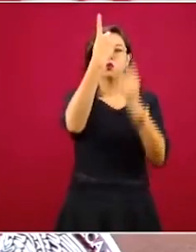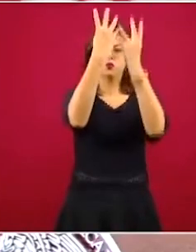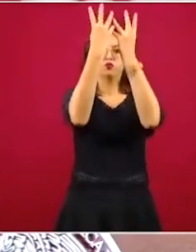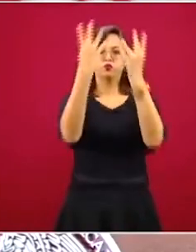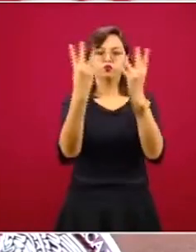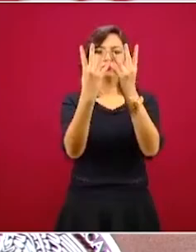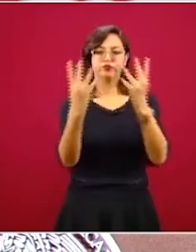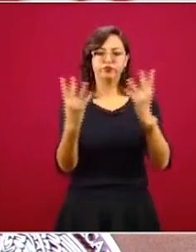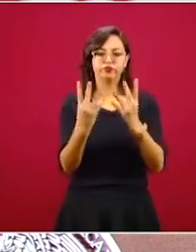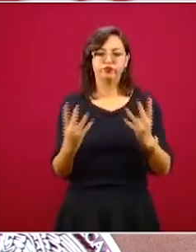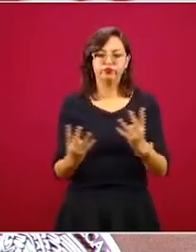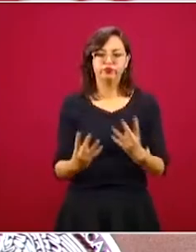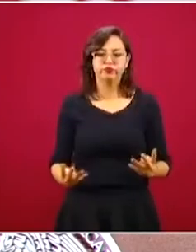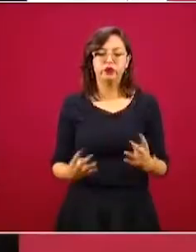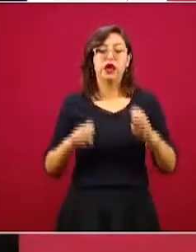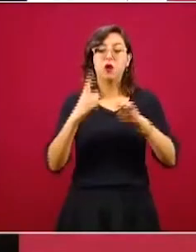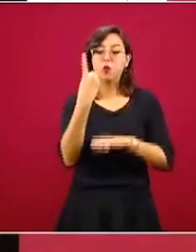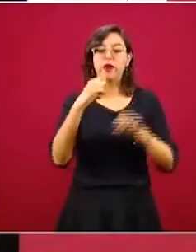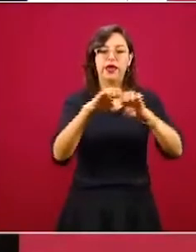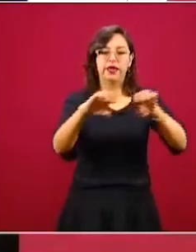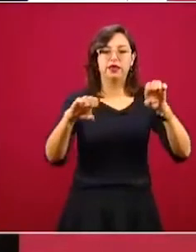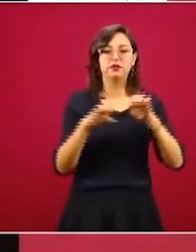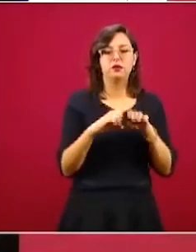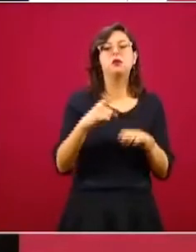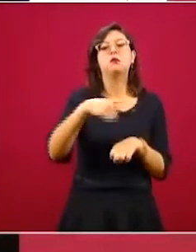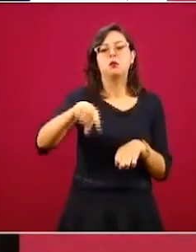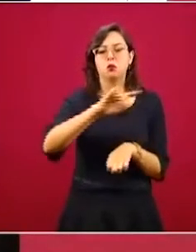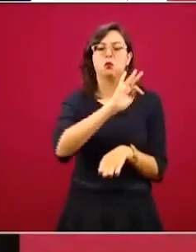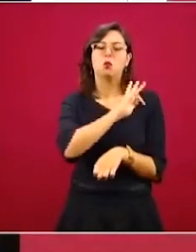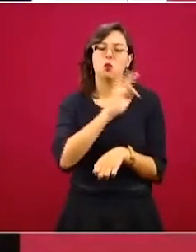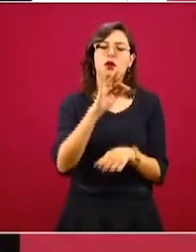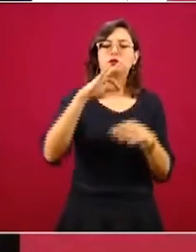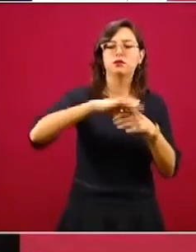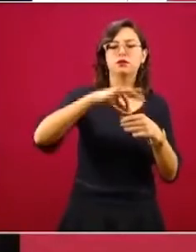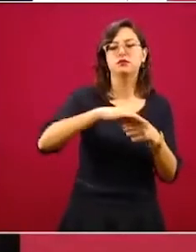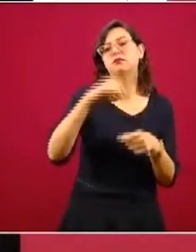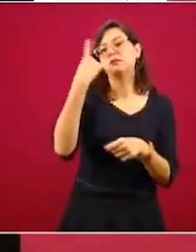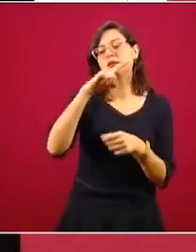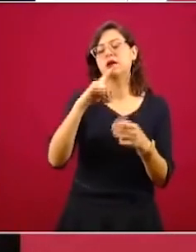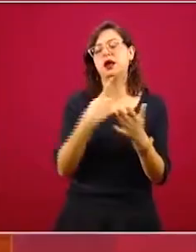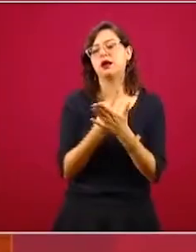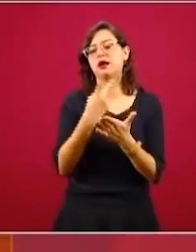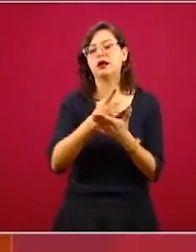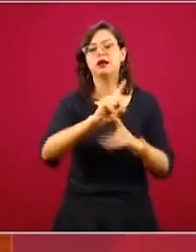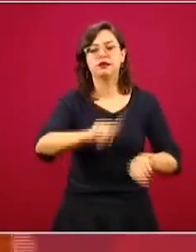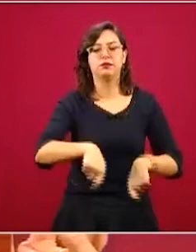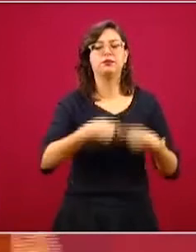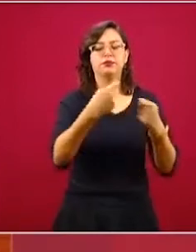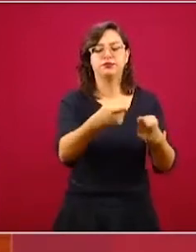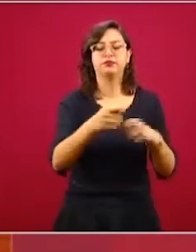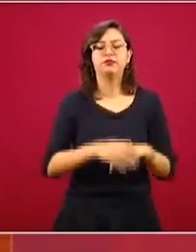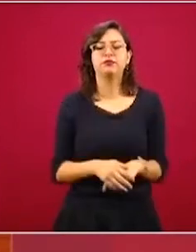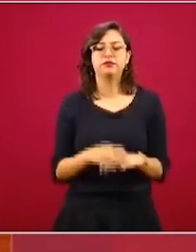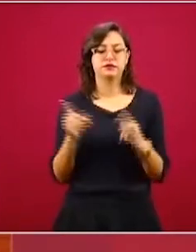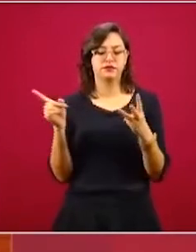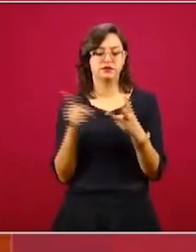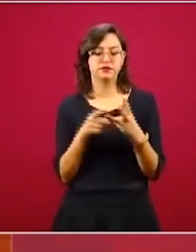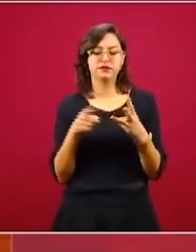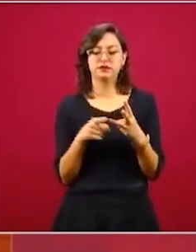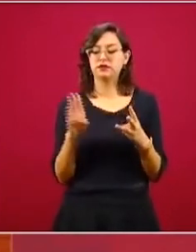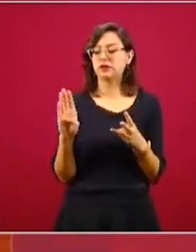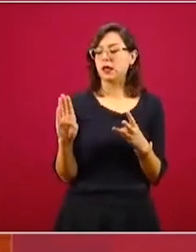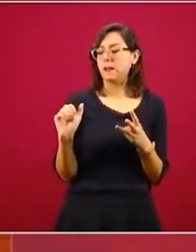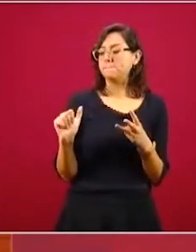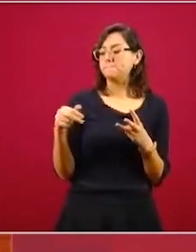COVID y todos ellos pueden ser elegibles en estas dos primeras categorías. En el tercer lugar es el grado de banda, por